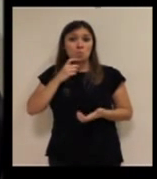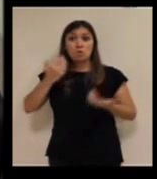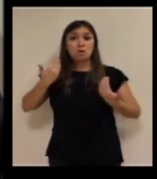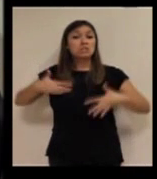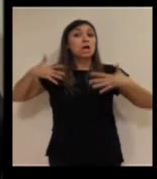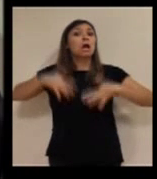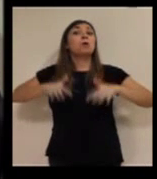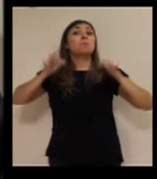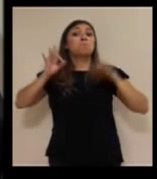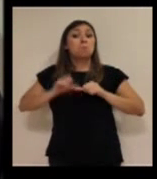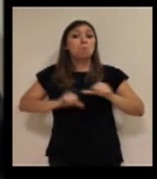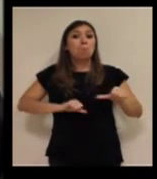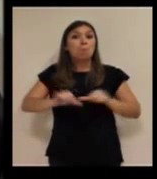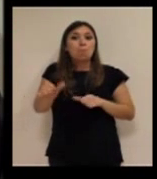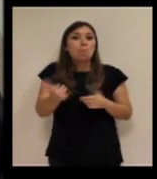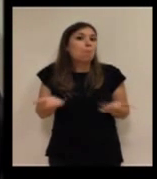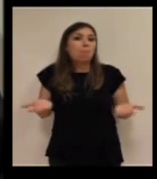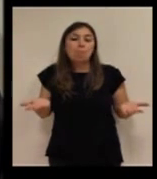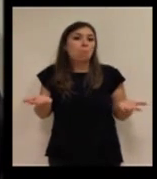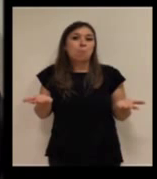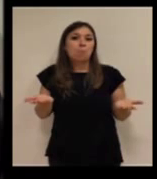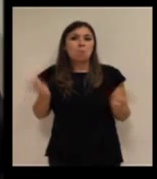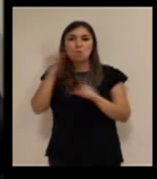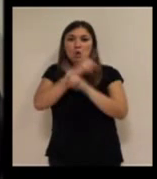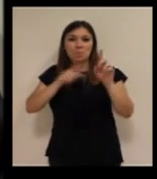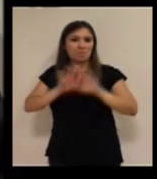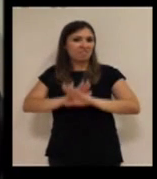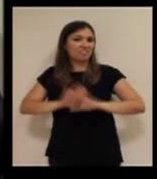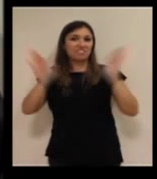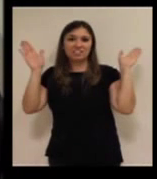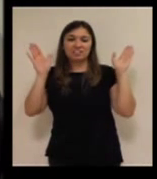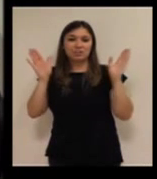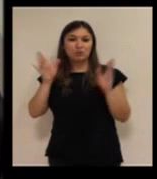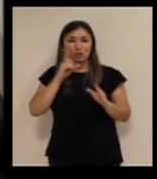eso, yo creo que no es un problema.